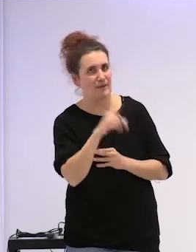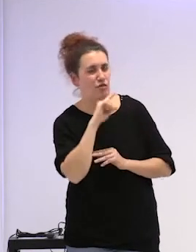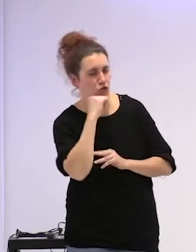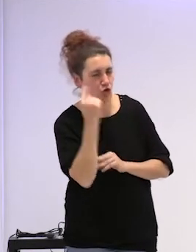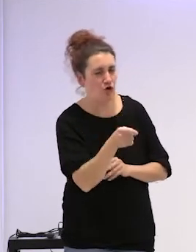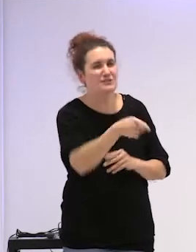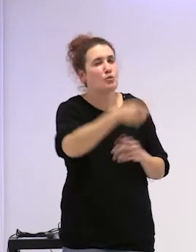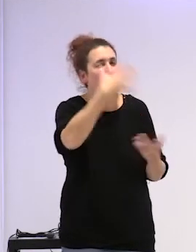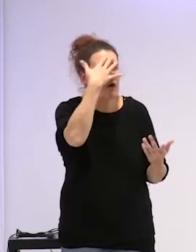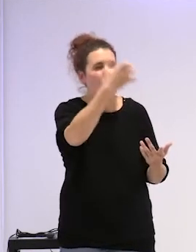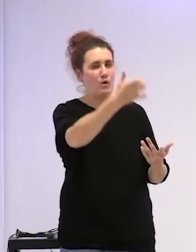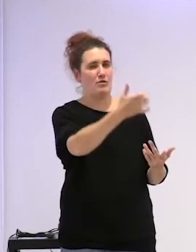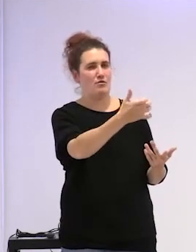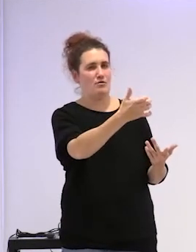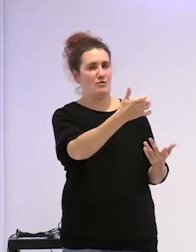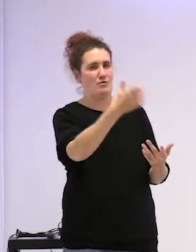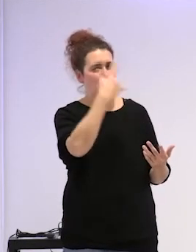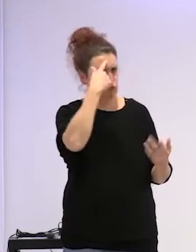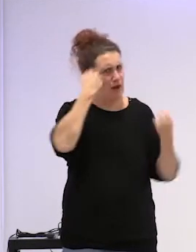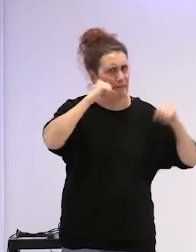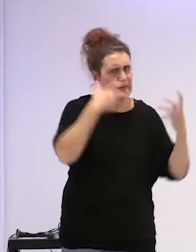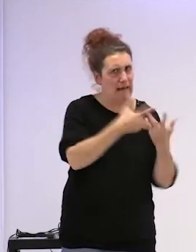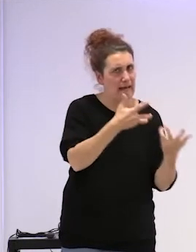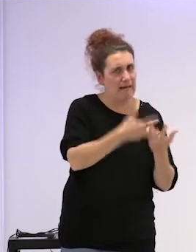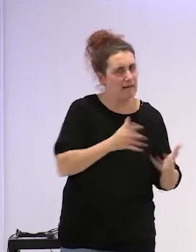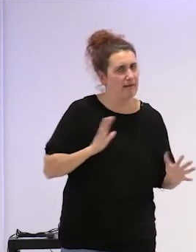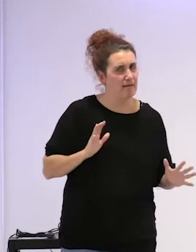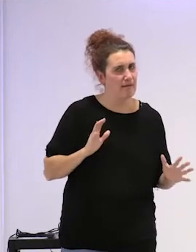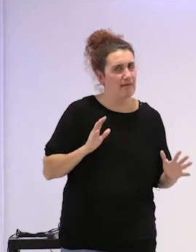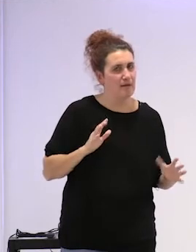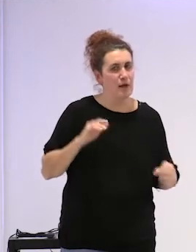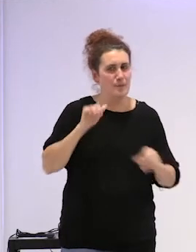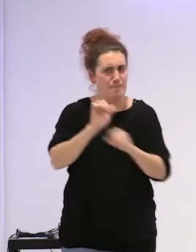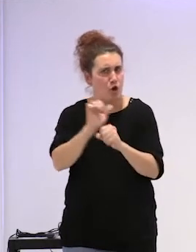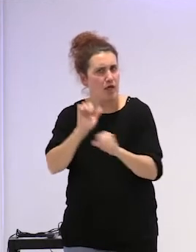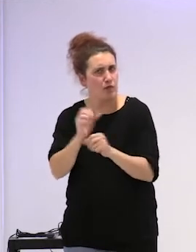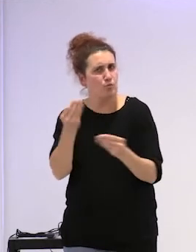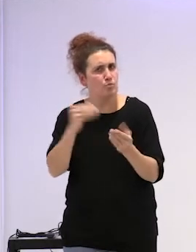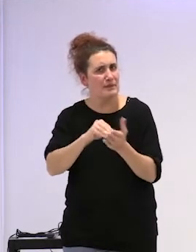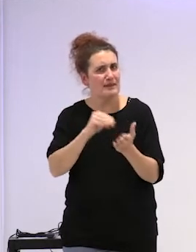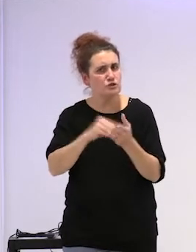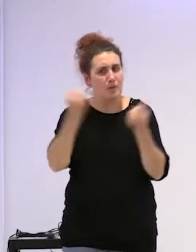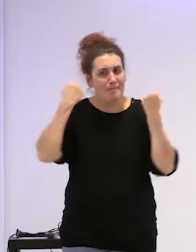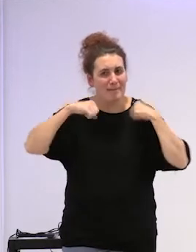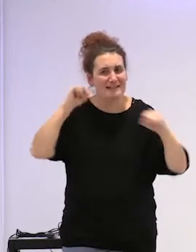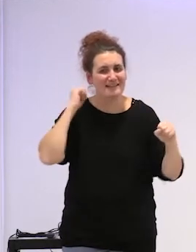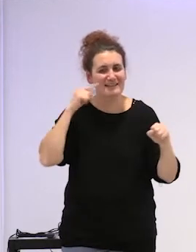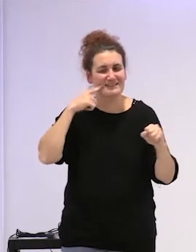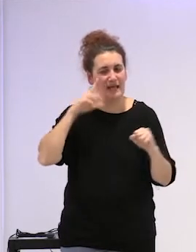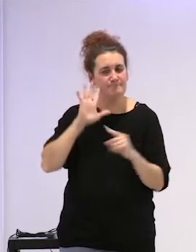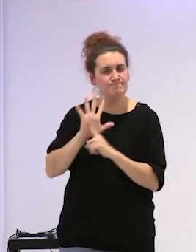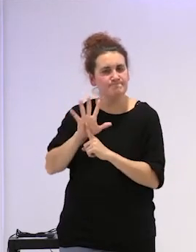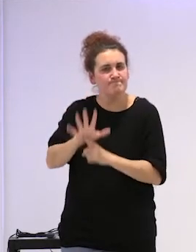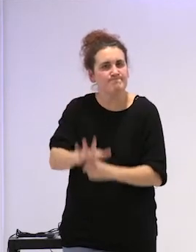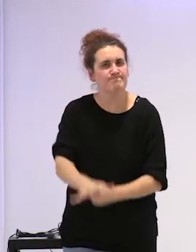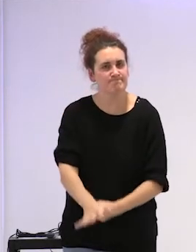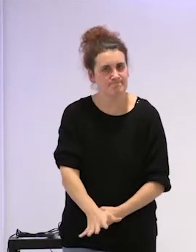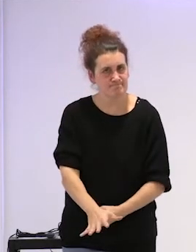recuerdo que hay ahí y es una práctica de guerra las violaciones muchas veces son prácticas de conversión de